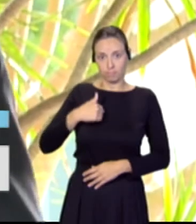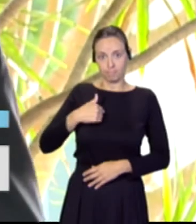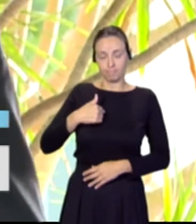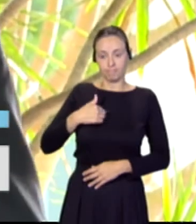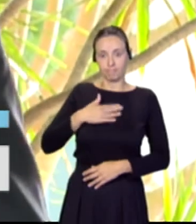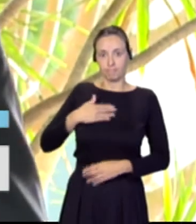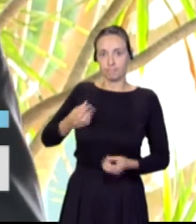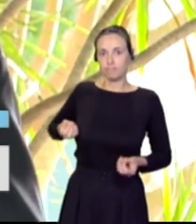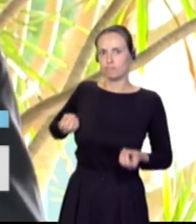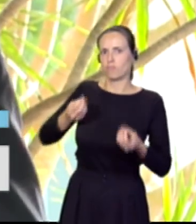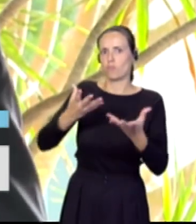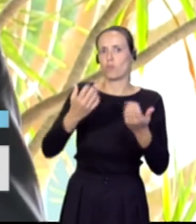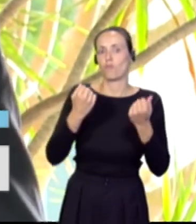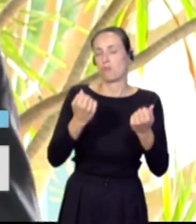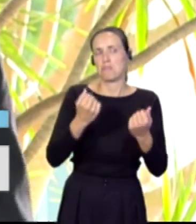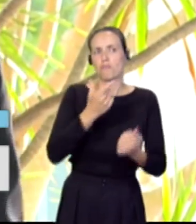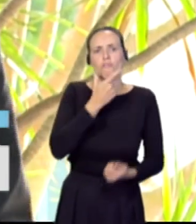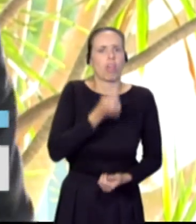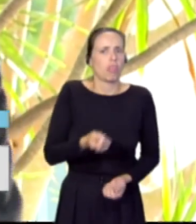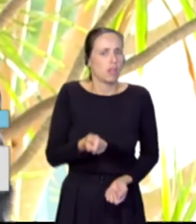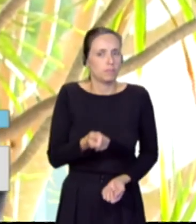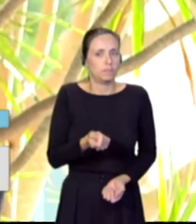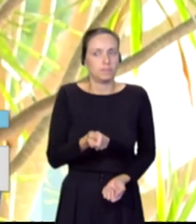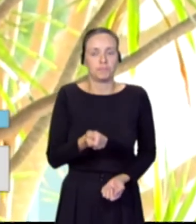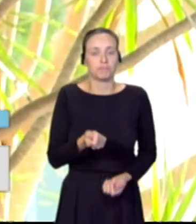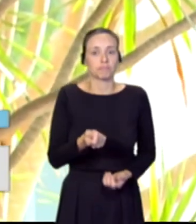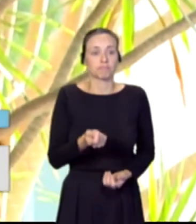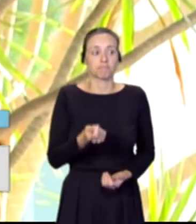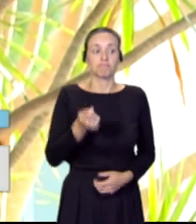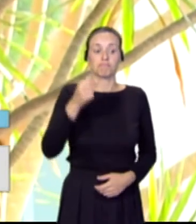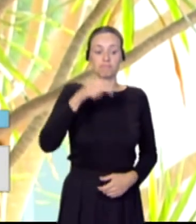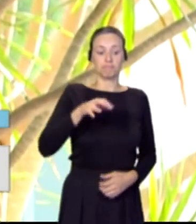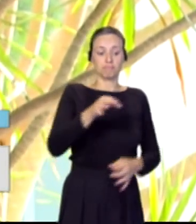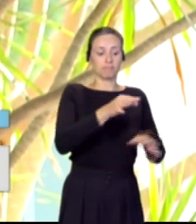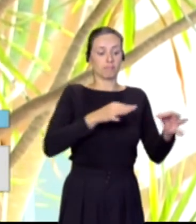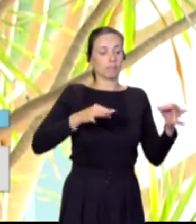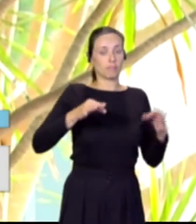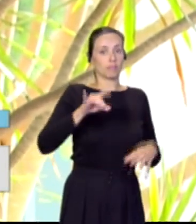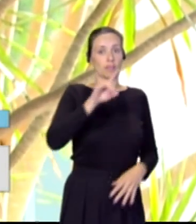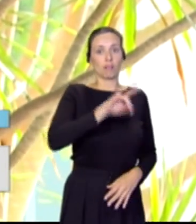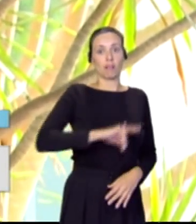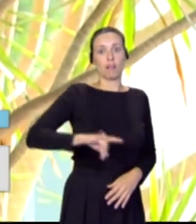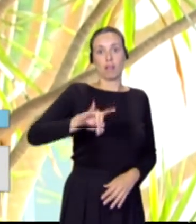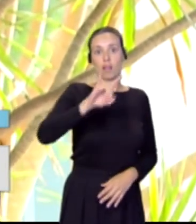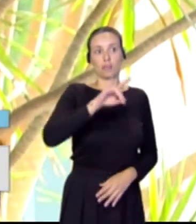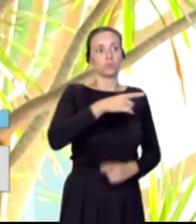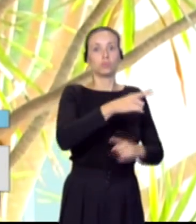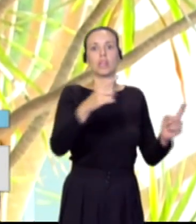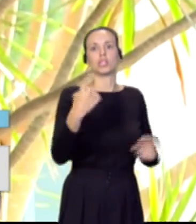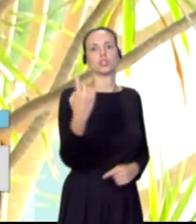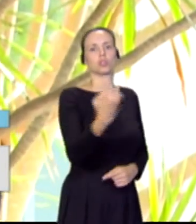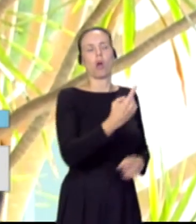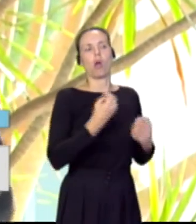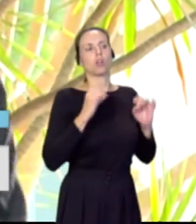fuerte, sencillo y fuerte, que aquí en Canarias no estáis solos.